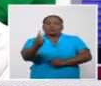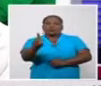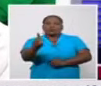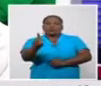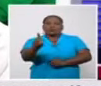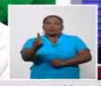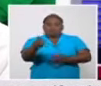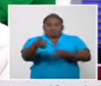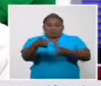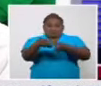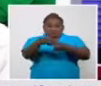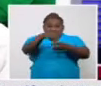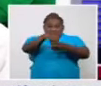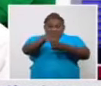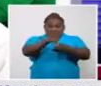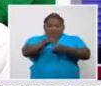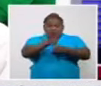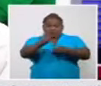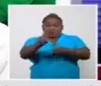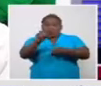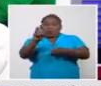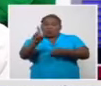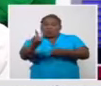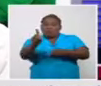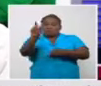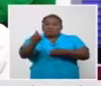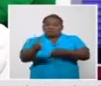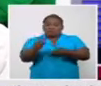101 pacientes diagnosticados ayer,